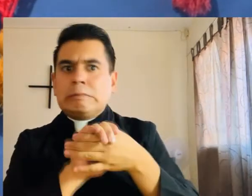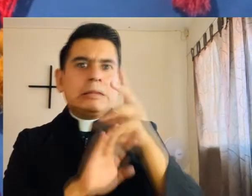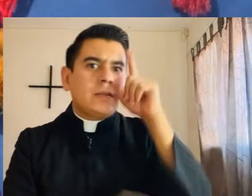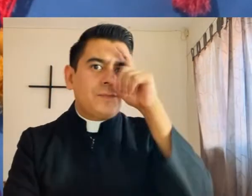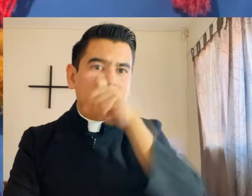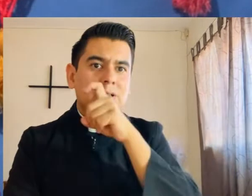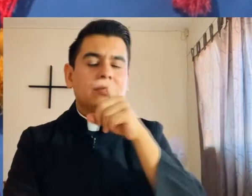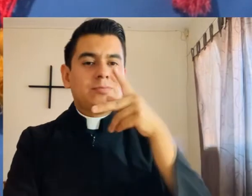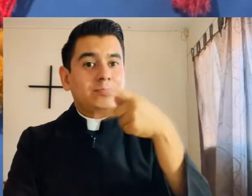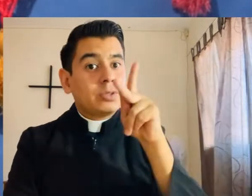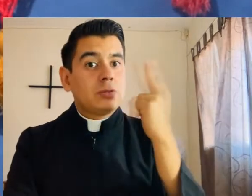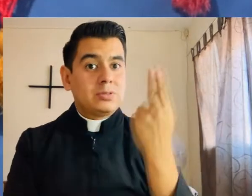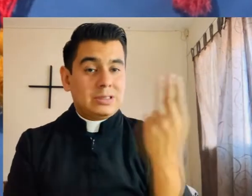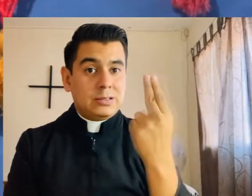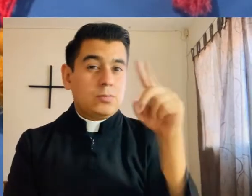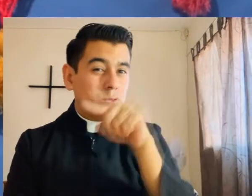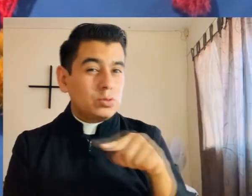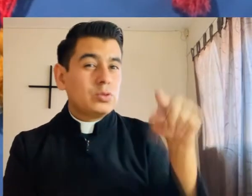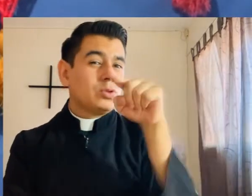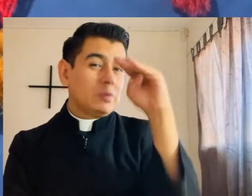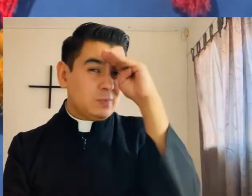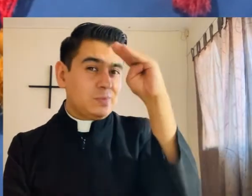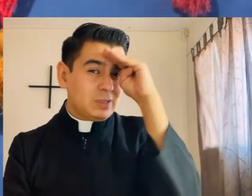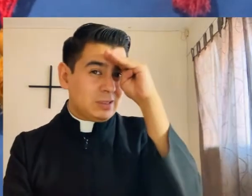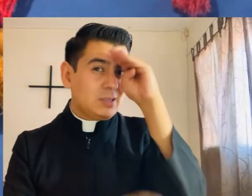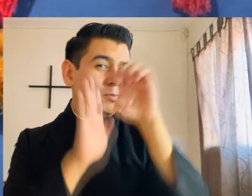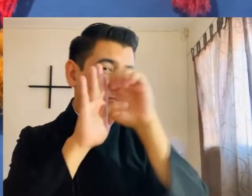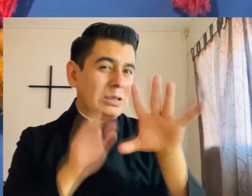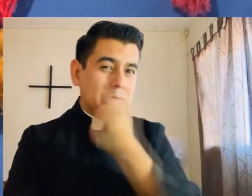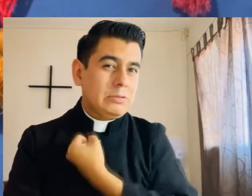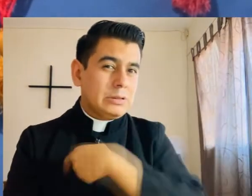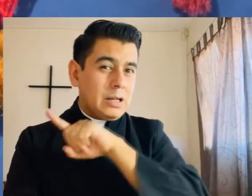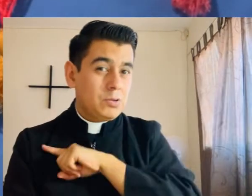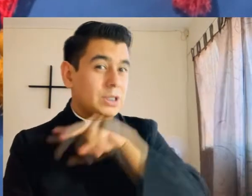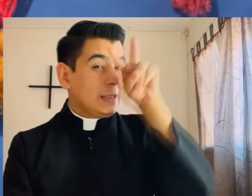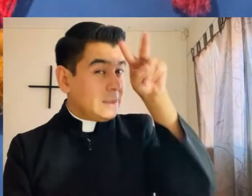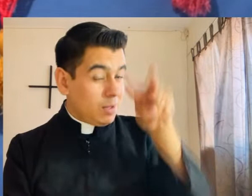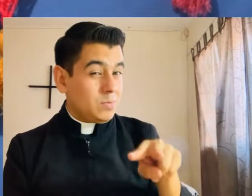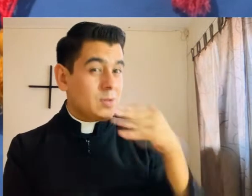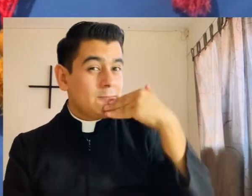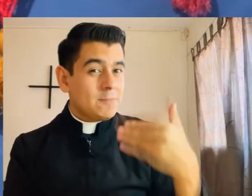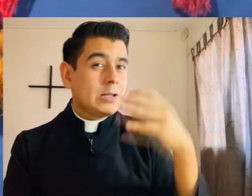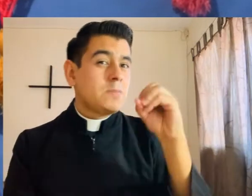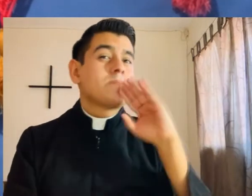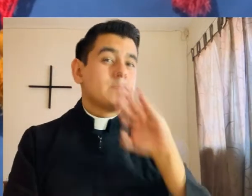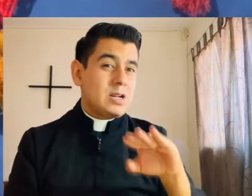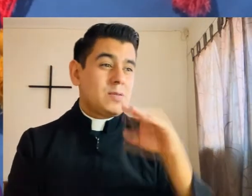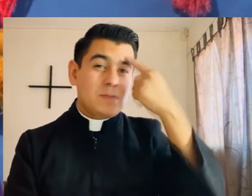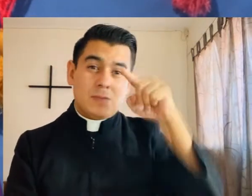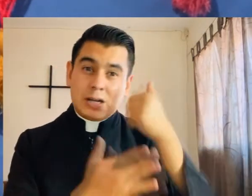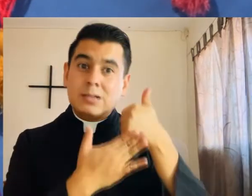sentir que no estamos viviendo en plenitud. Reflexiona si lo que quebranta tu salud mental es